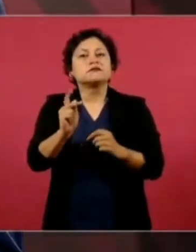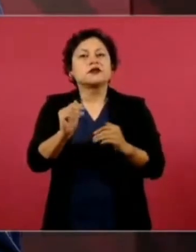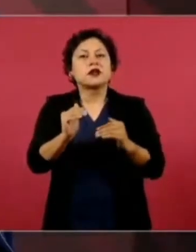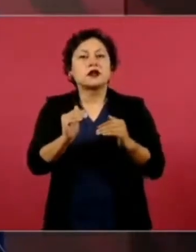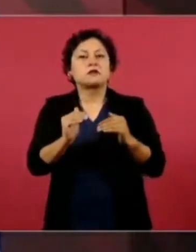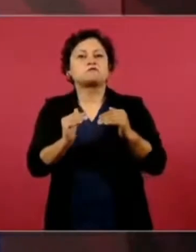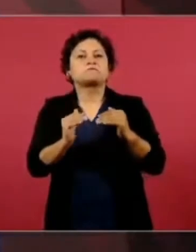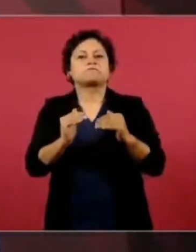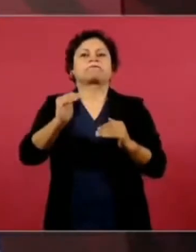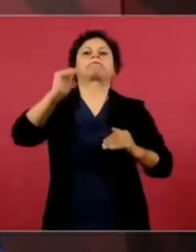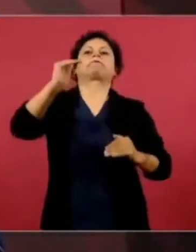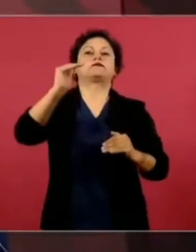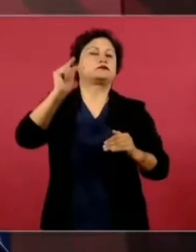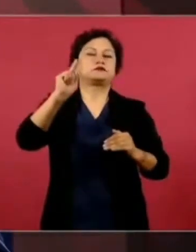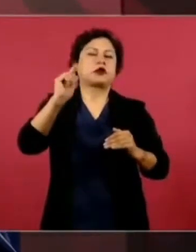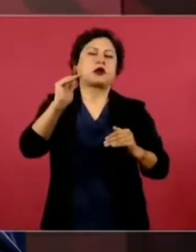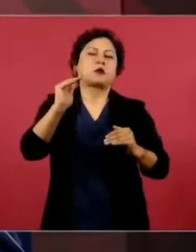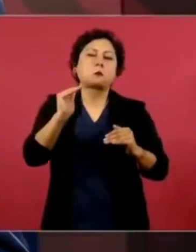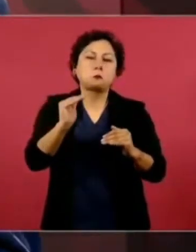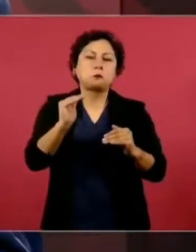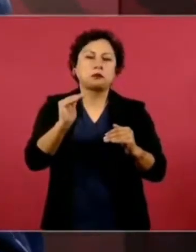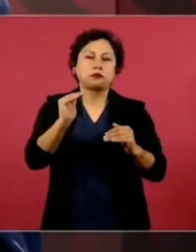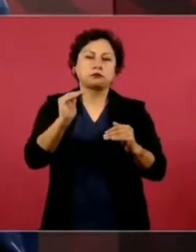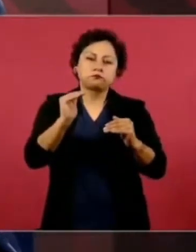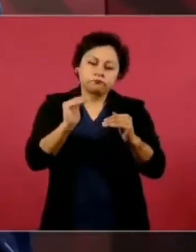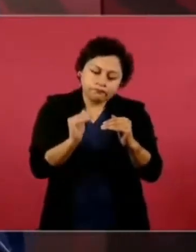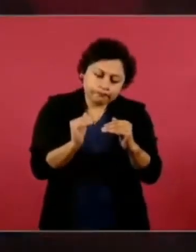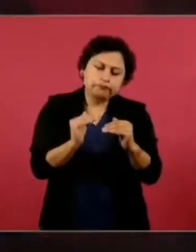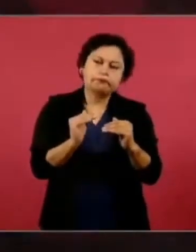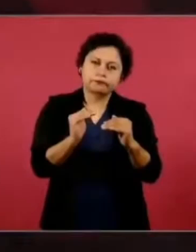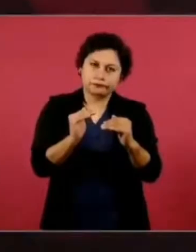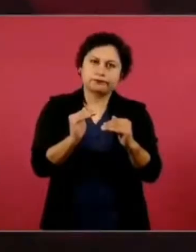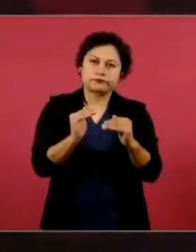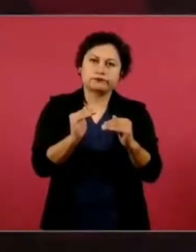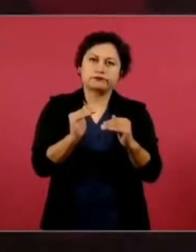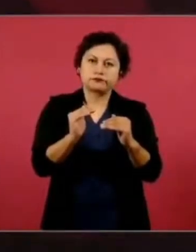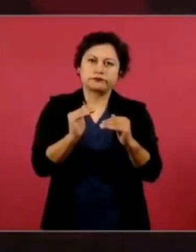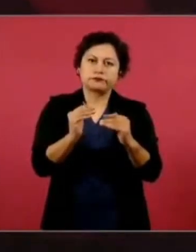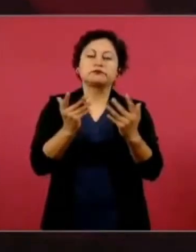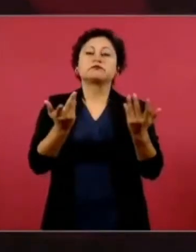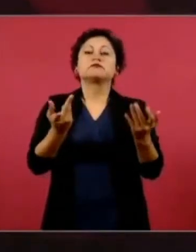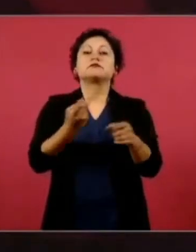¿Cómo quedaba la nueva autoridad?